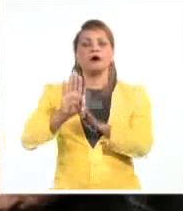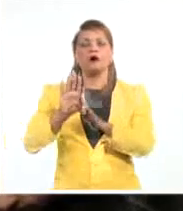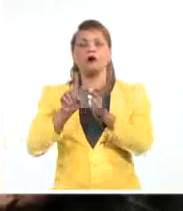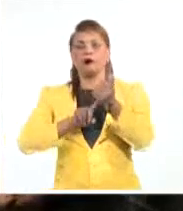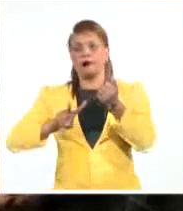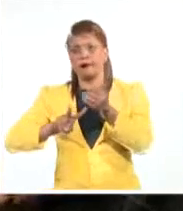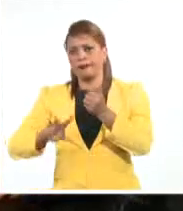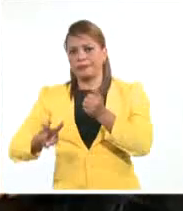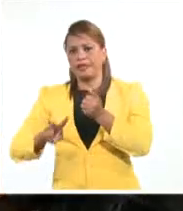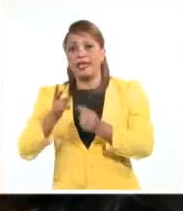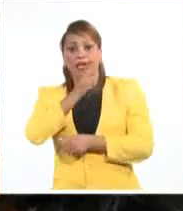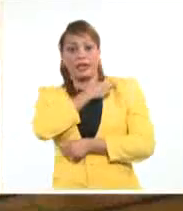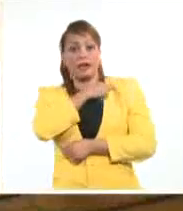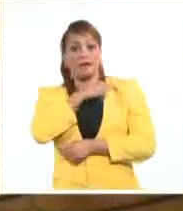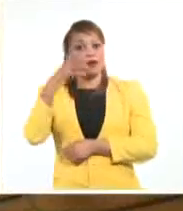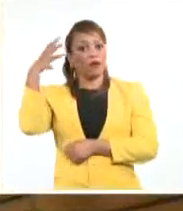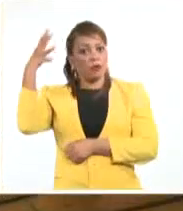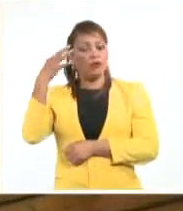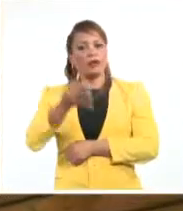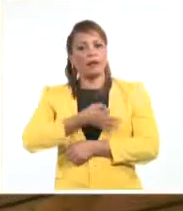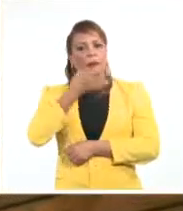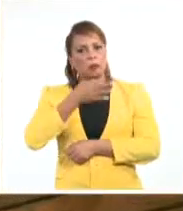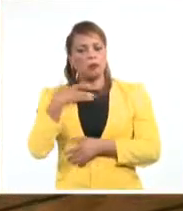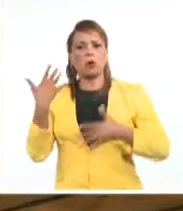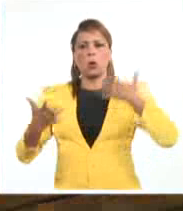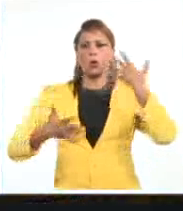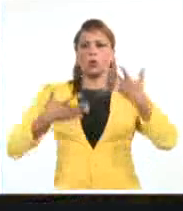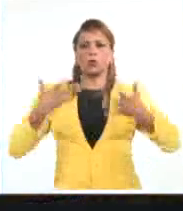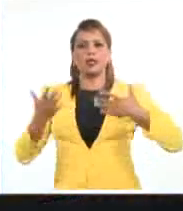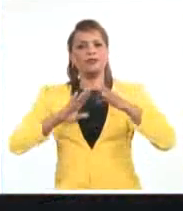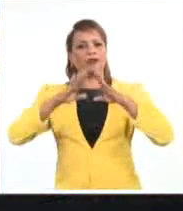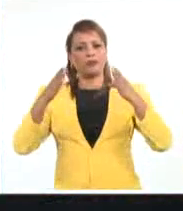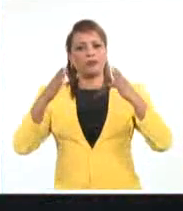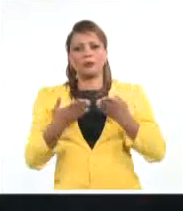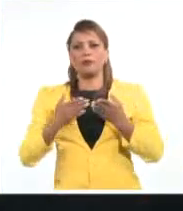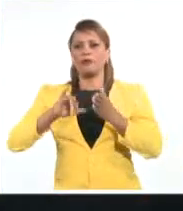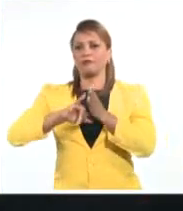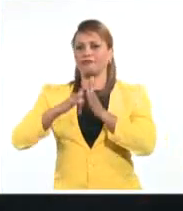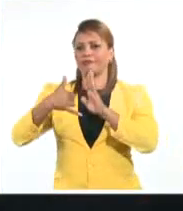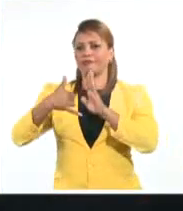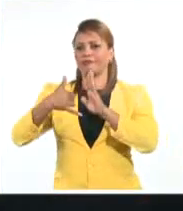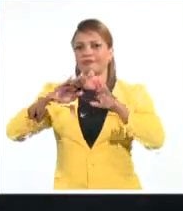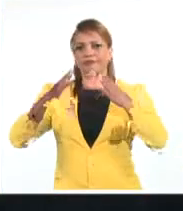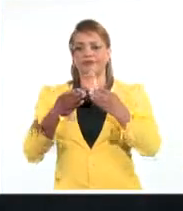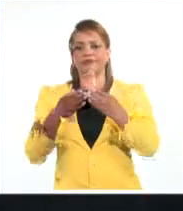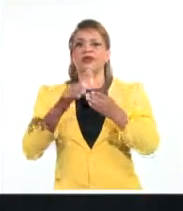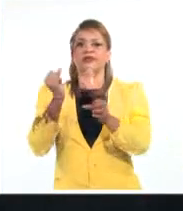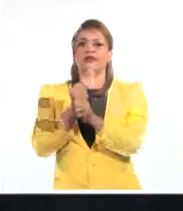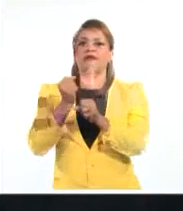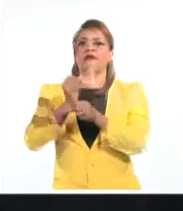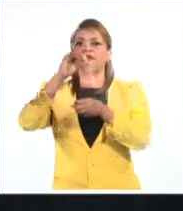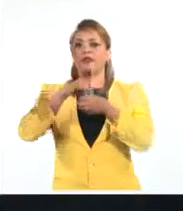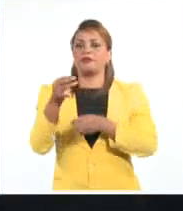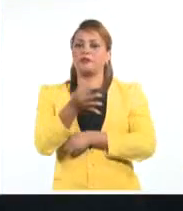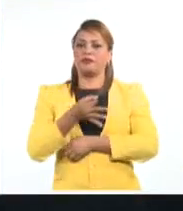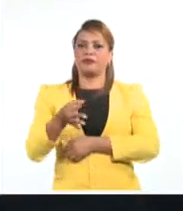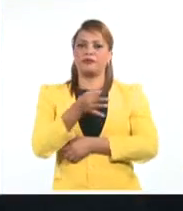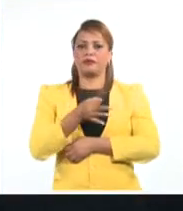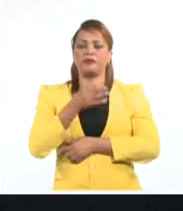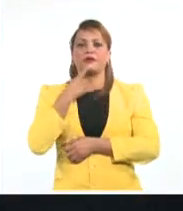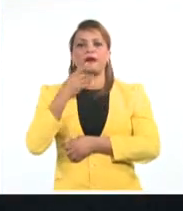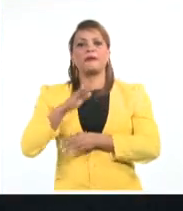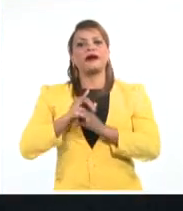el presidente de Gobierno de la República expresó su satisfacción por la proyección superhabitaria del municipio. Más detalles en próximos espacios